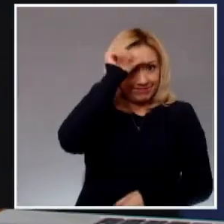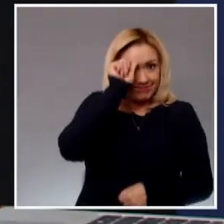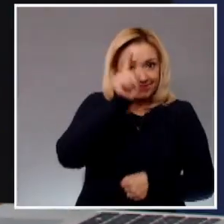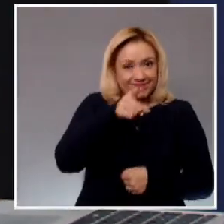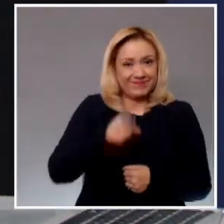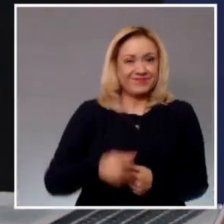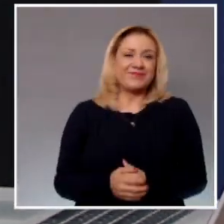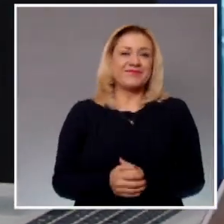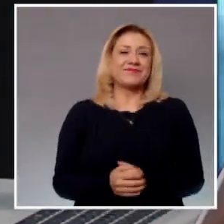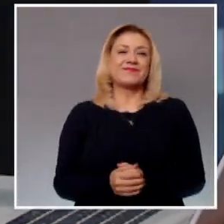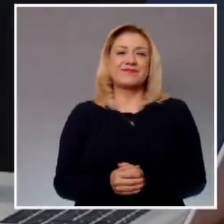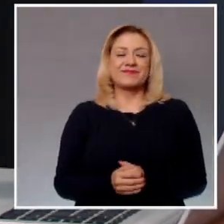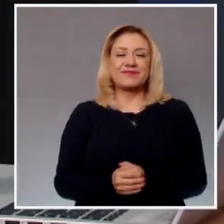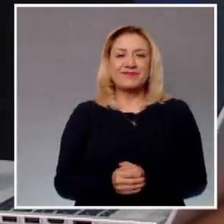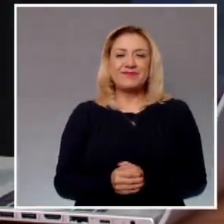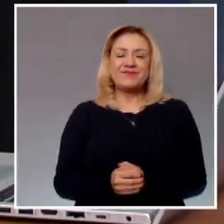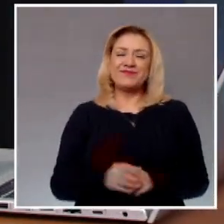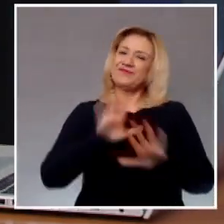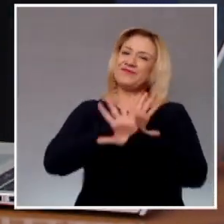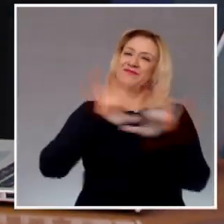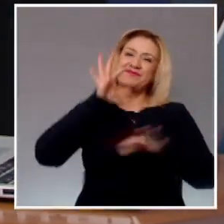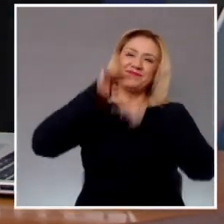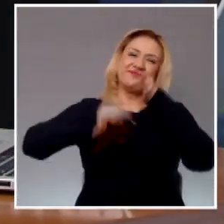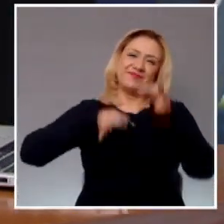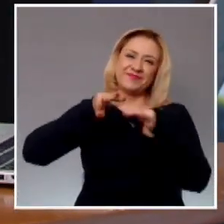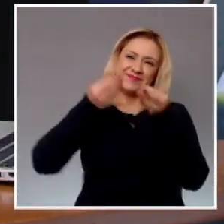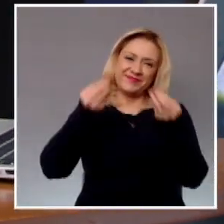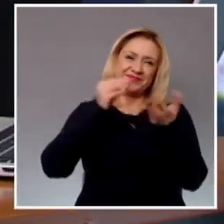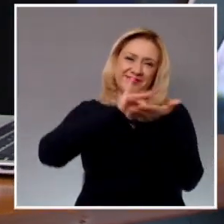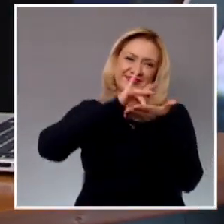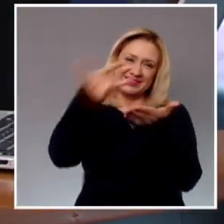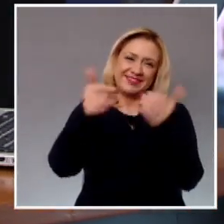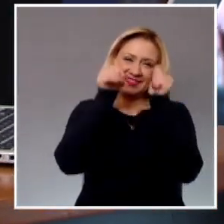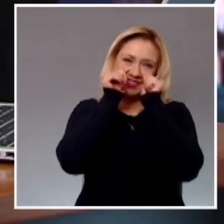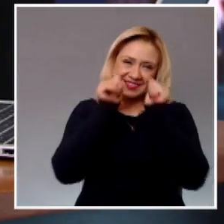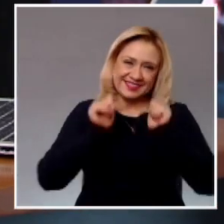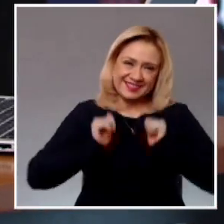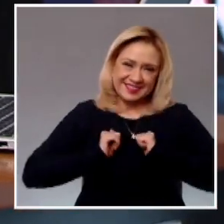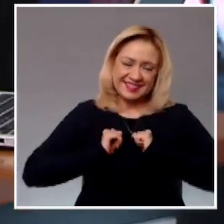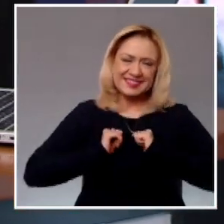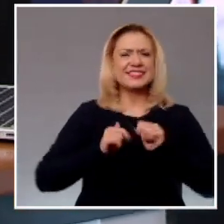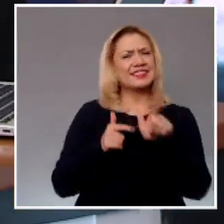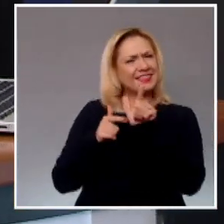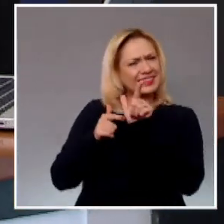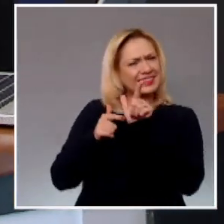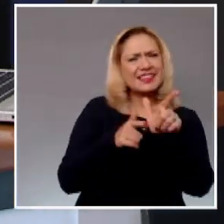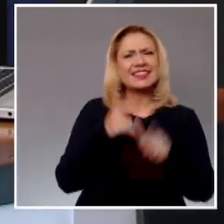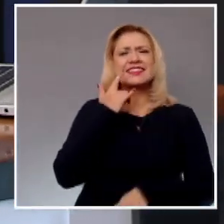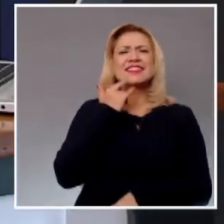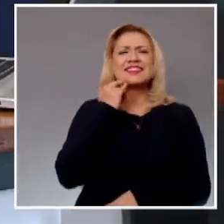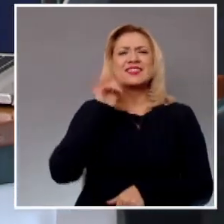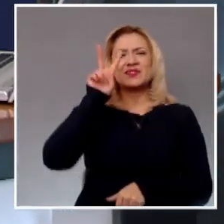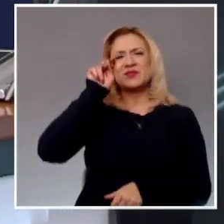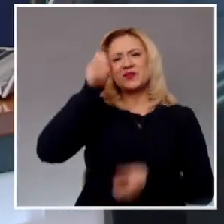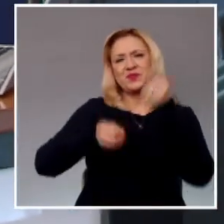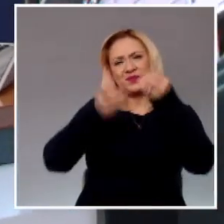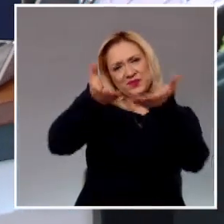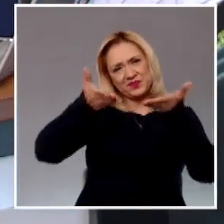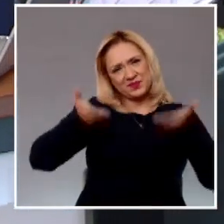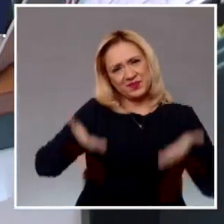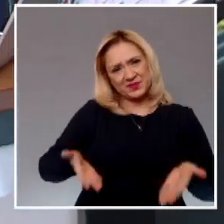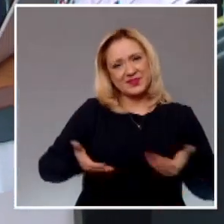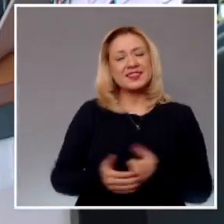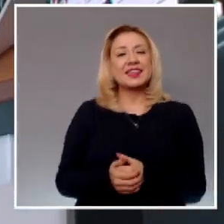Y ya nos vamos como siempre muchas gracias por haber estado con nosotros invitarlo a seguir la señal del canal del poder judicial de la federación y desde luego estar